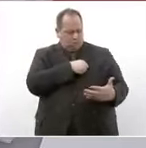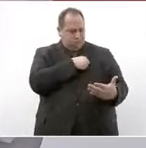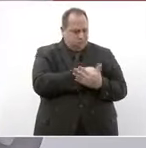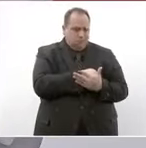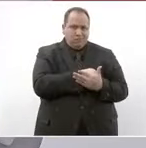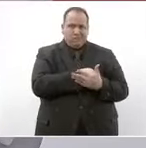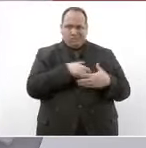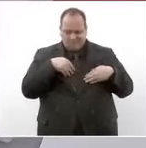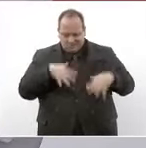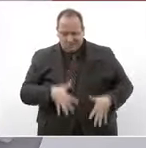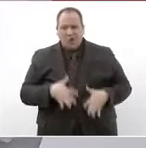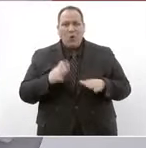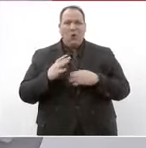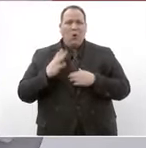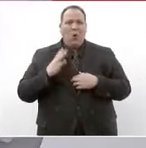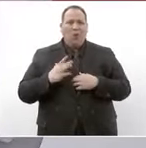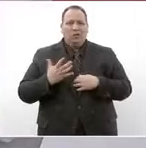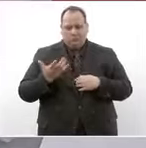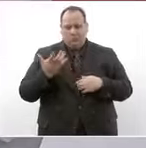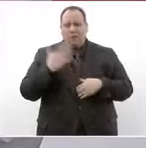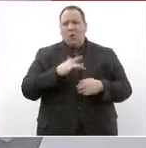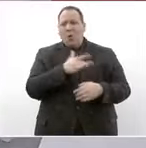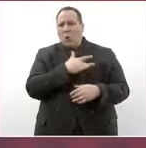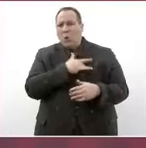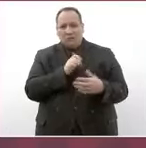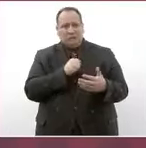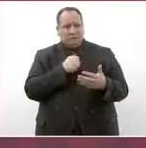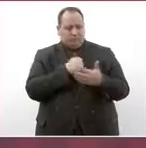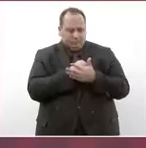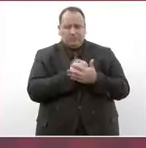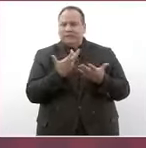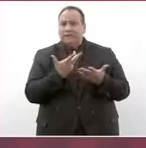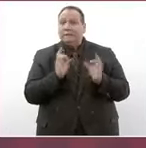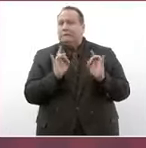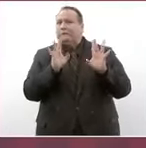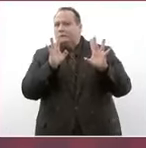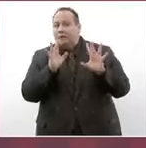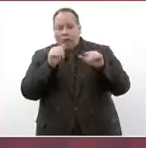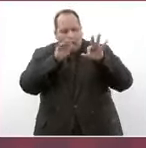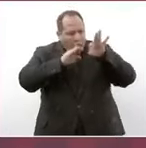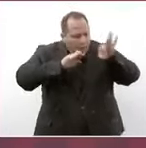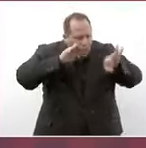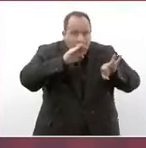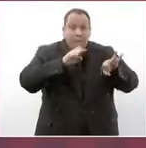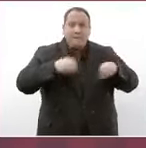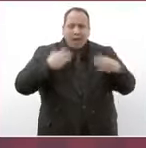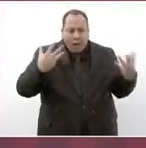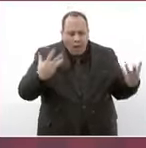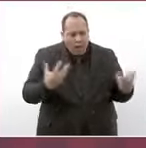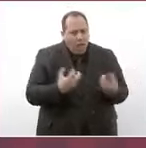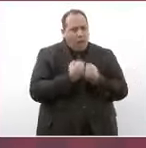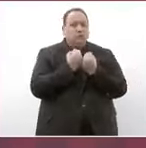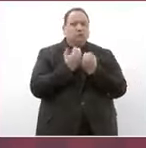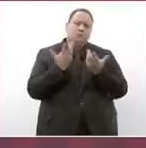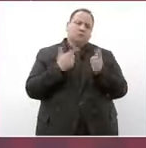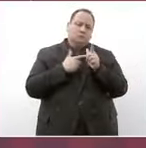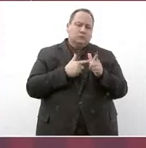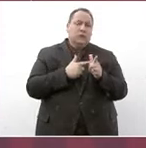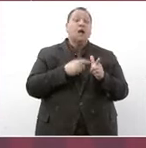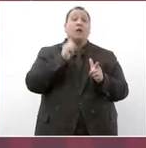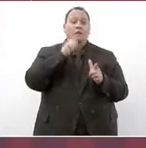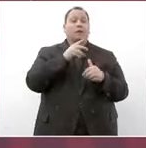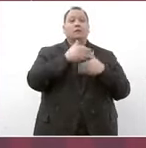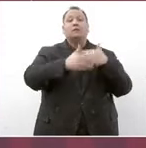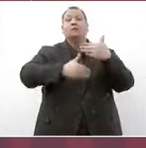miocardio que también son de acciones de inmediato para poder salvar vidas y en su continuación el